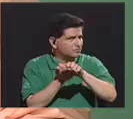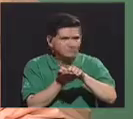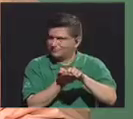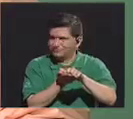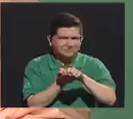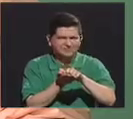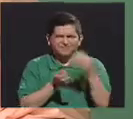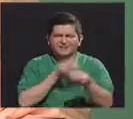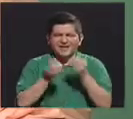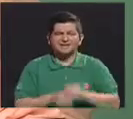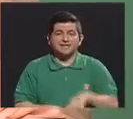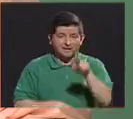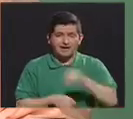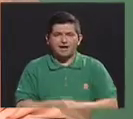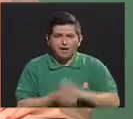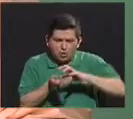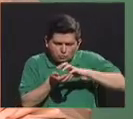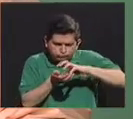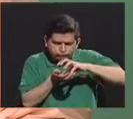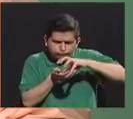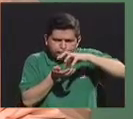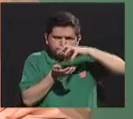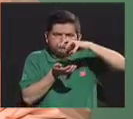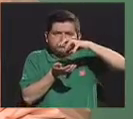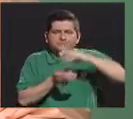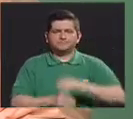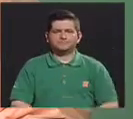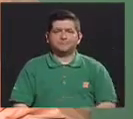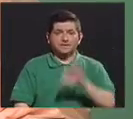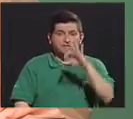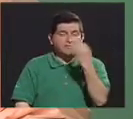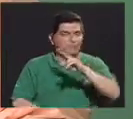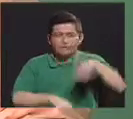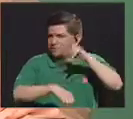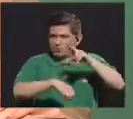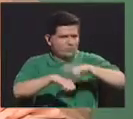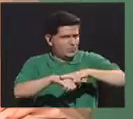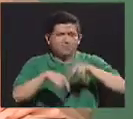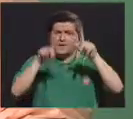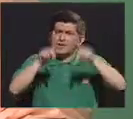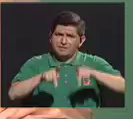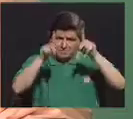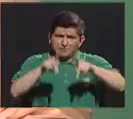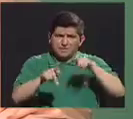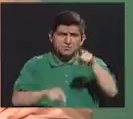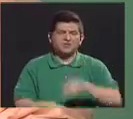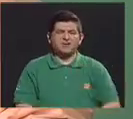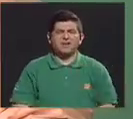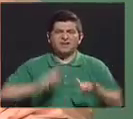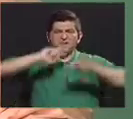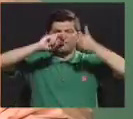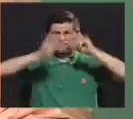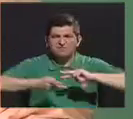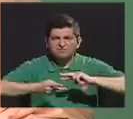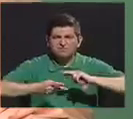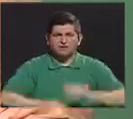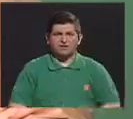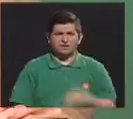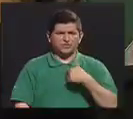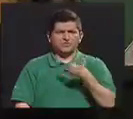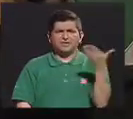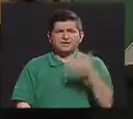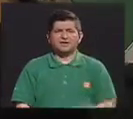hacen es estimular el tejido tiroidea de una forma normal. Entonces la persona, por lo contrario, lo que tiene es